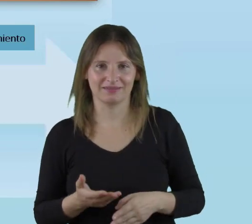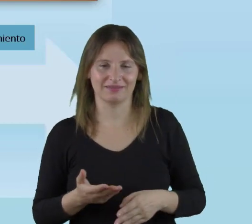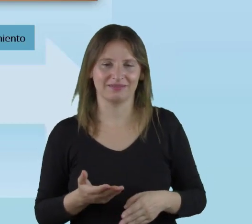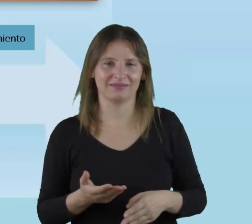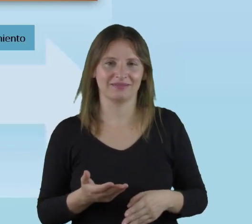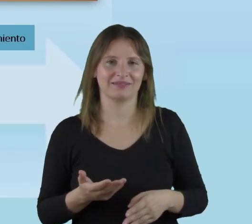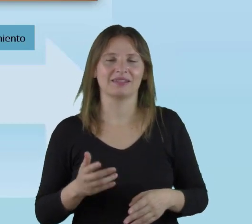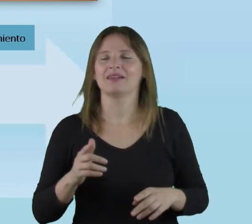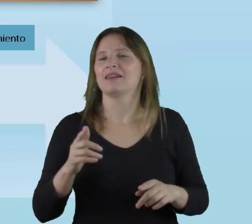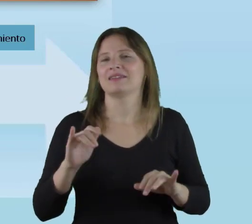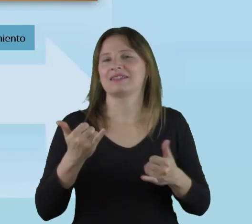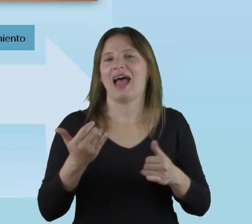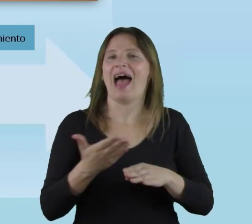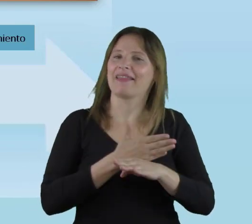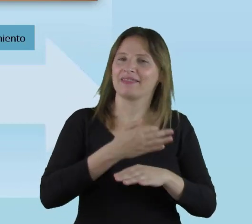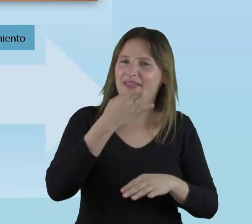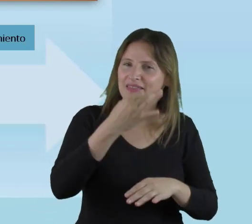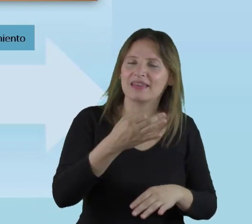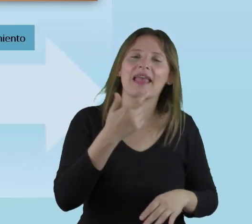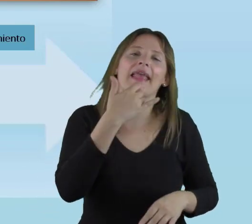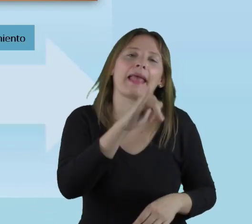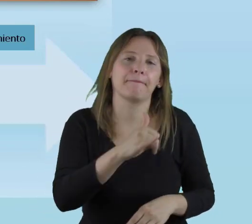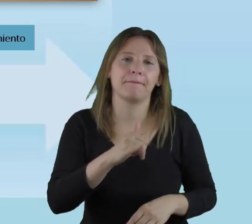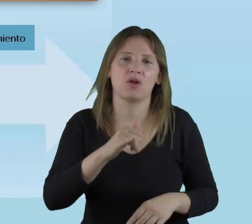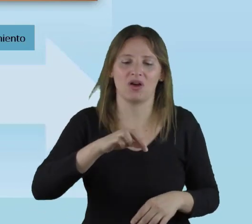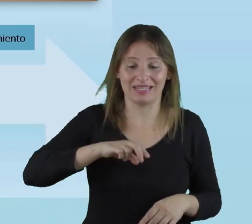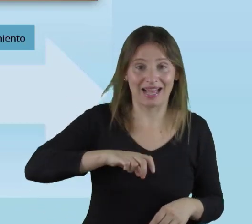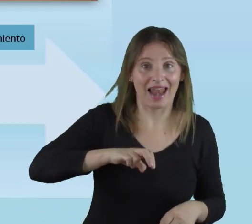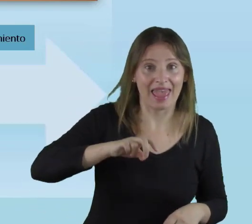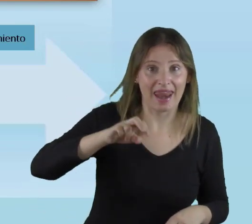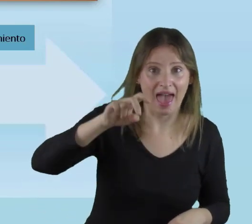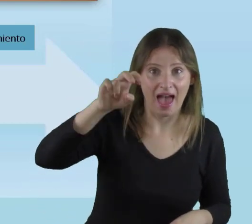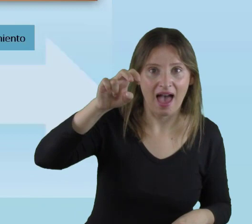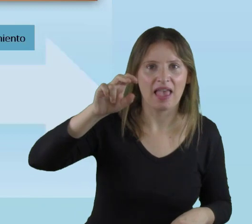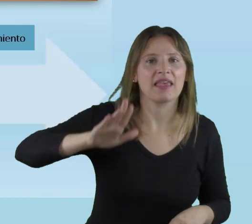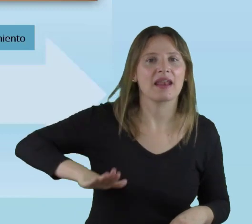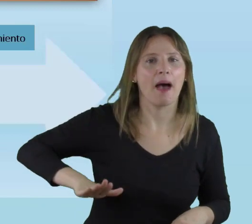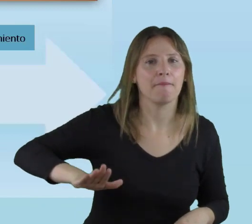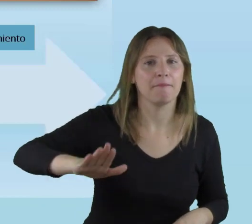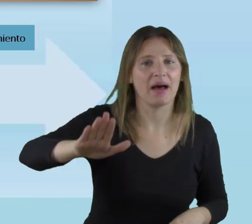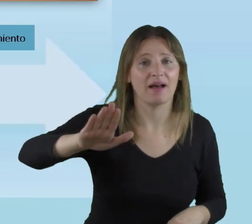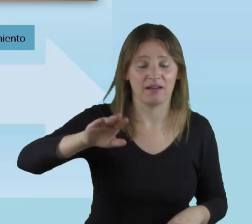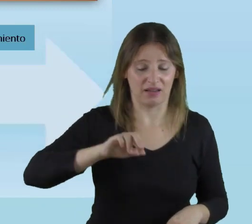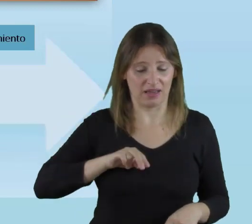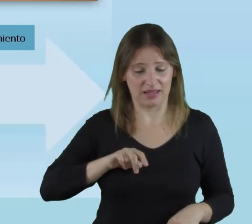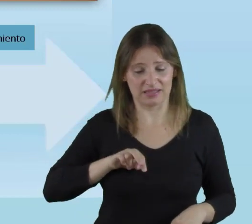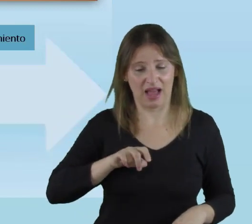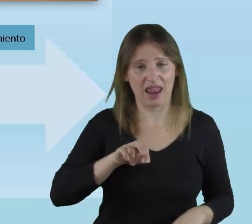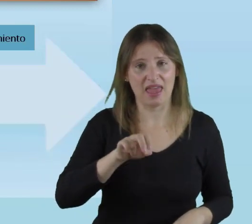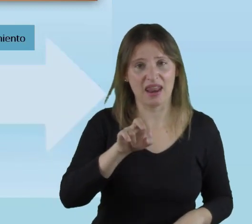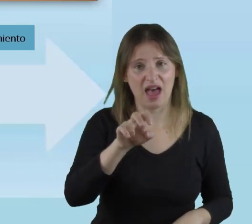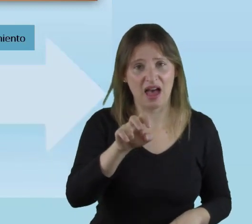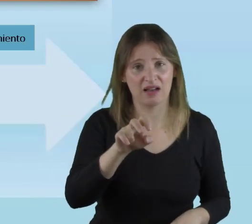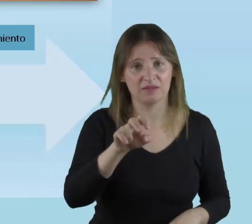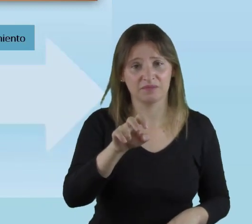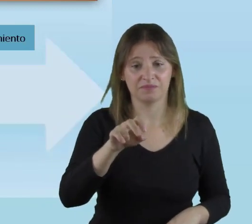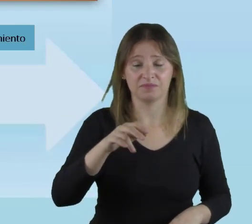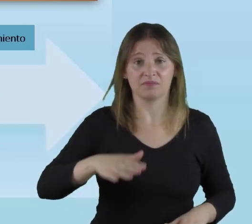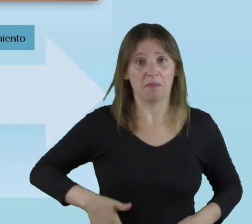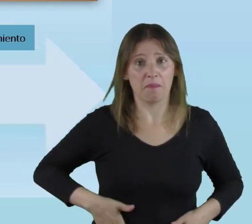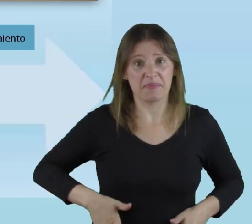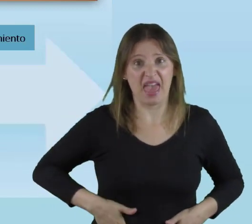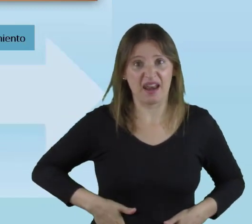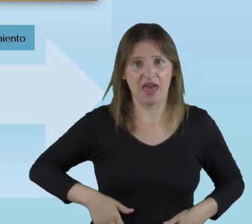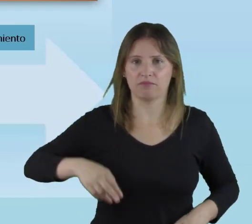Por puse como ejemplo las rampas y las escaleras. Por las escaleras